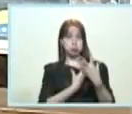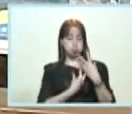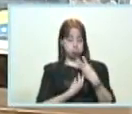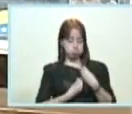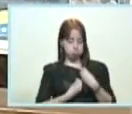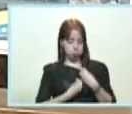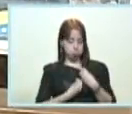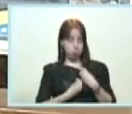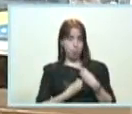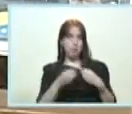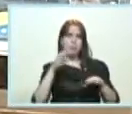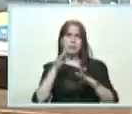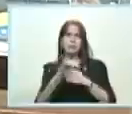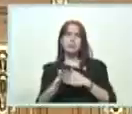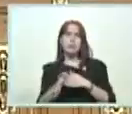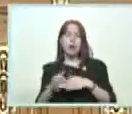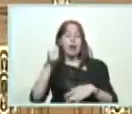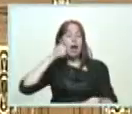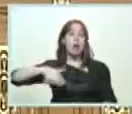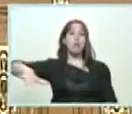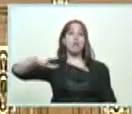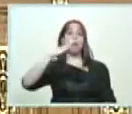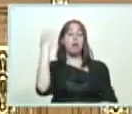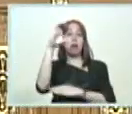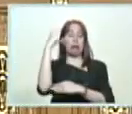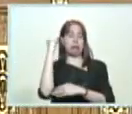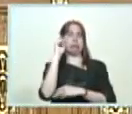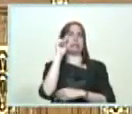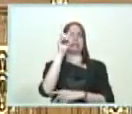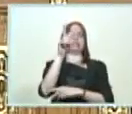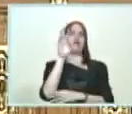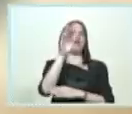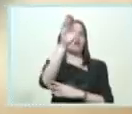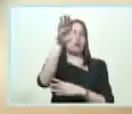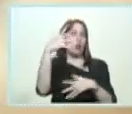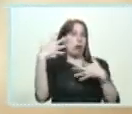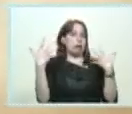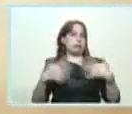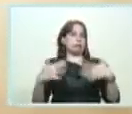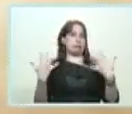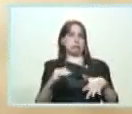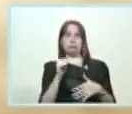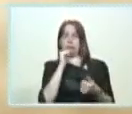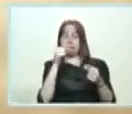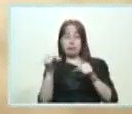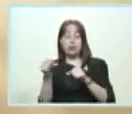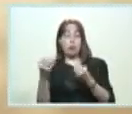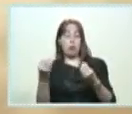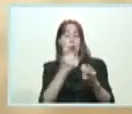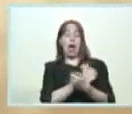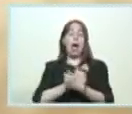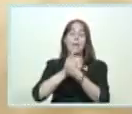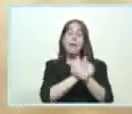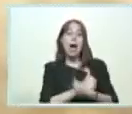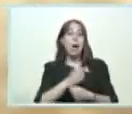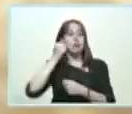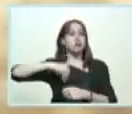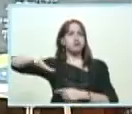triste, déjenme decirlo. Porque el pueblo colombiano no se merece ese destino. Y nosotros amamos al pueblo colombiano.